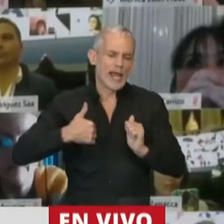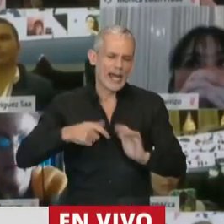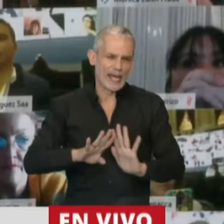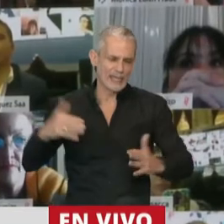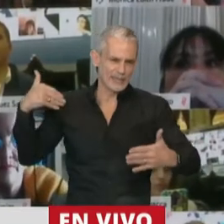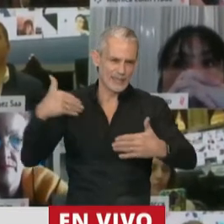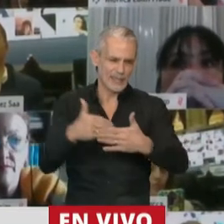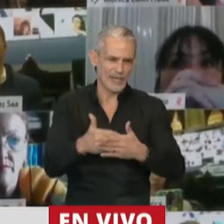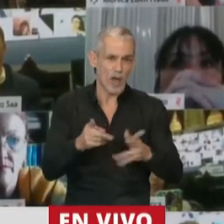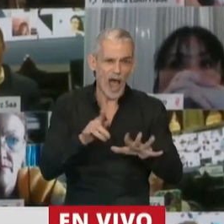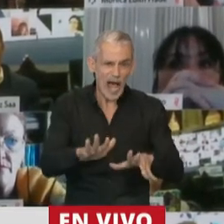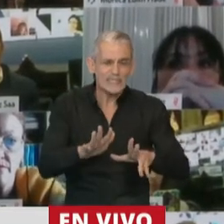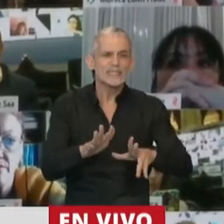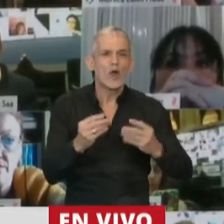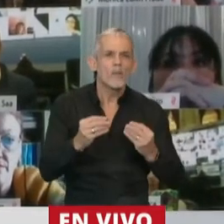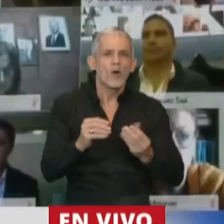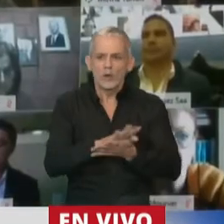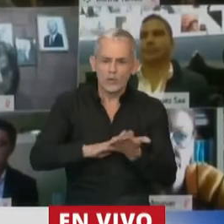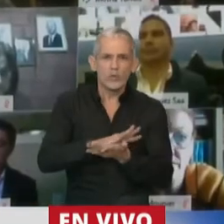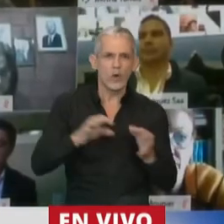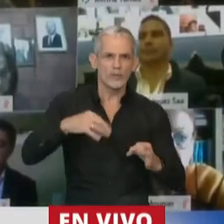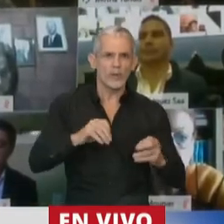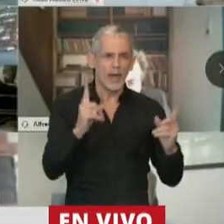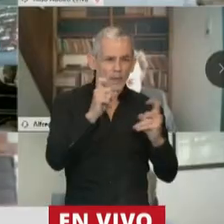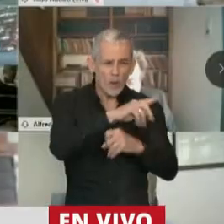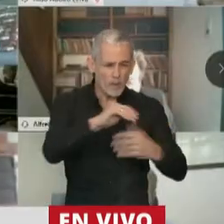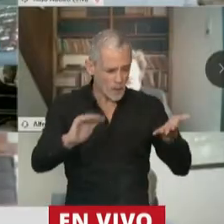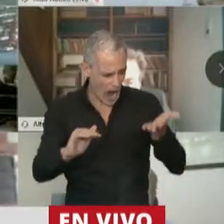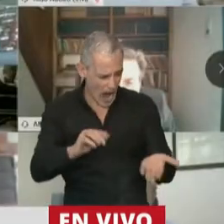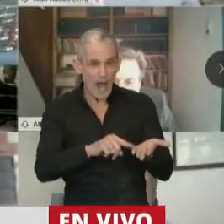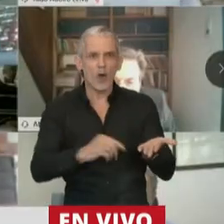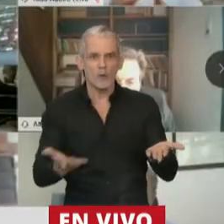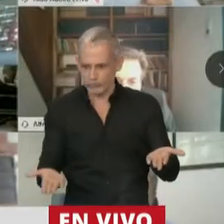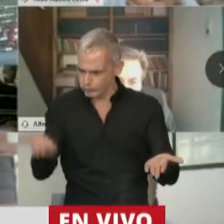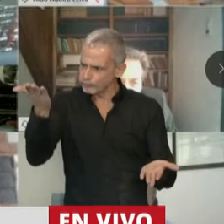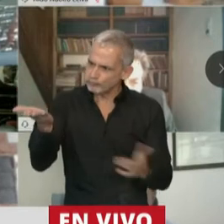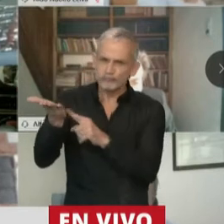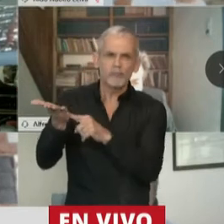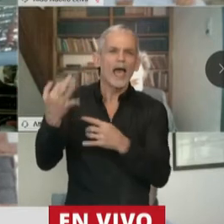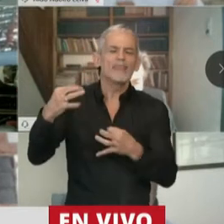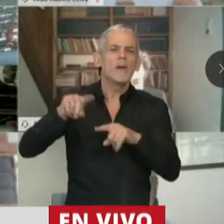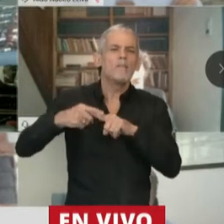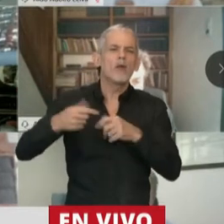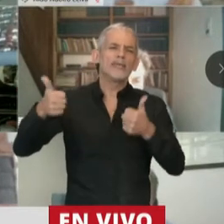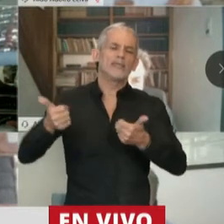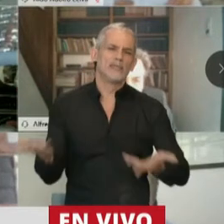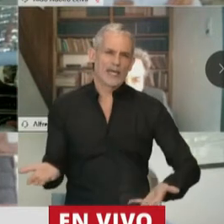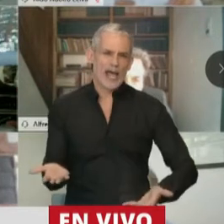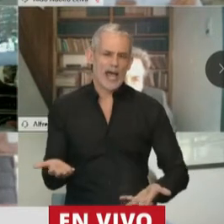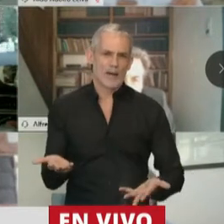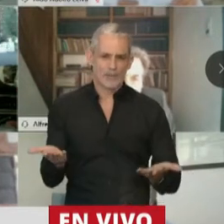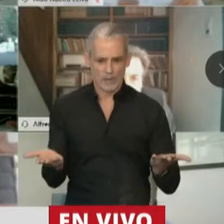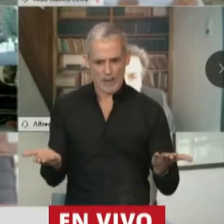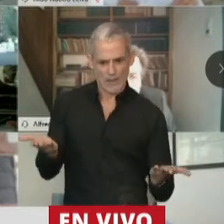nivel de profundidad, hace falta un contrapeso que lo tiene que dar la institucionalidad y la buena política. Y